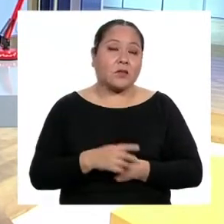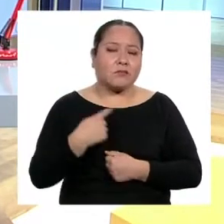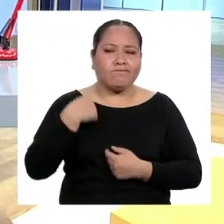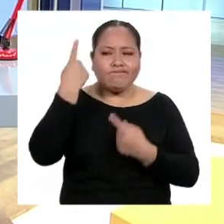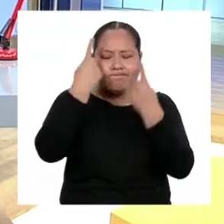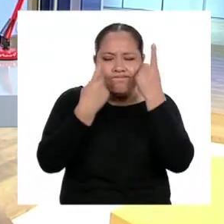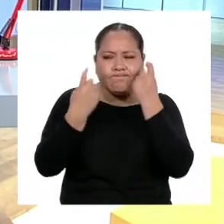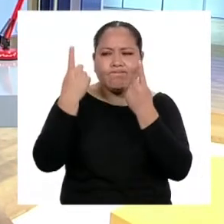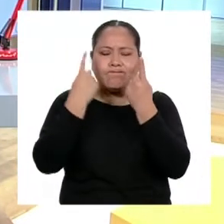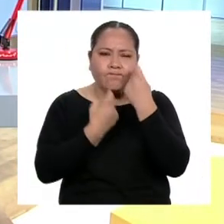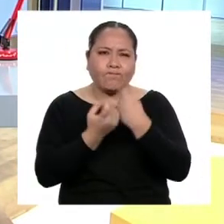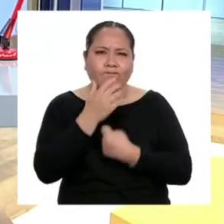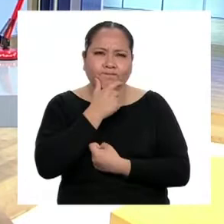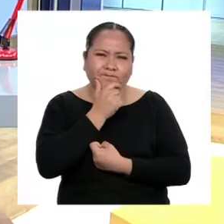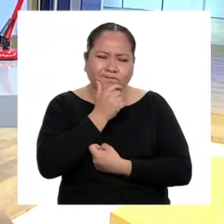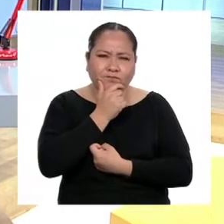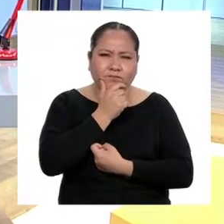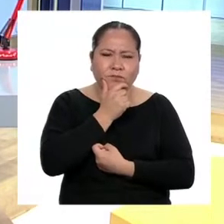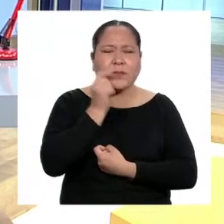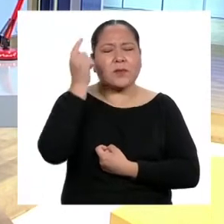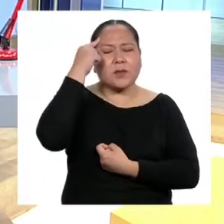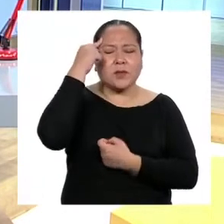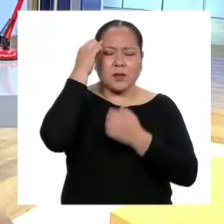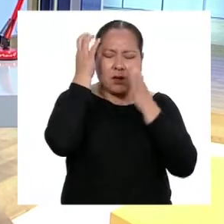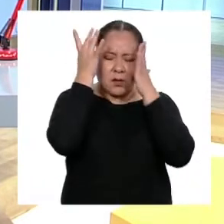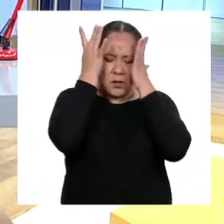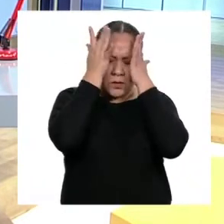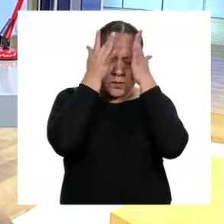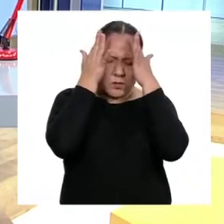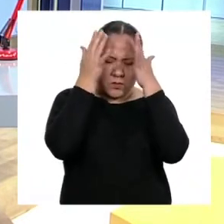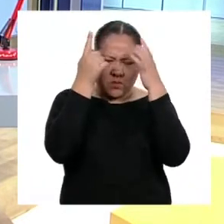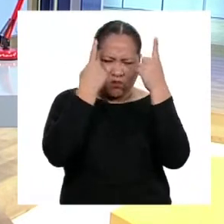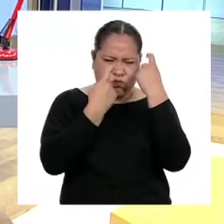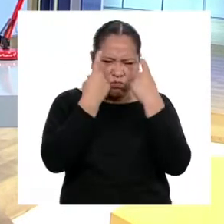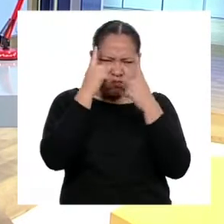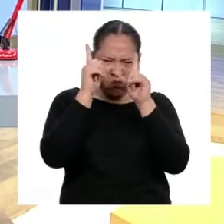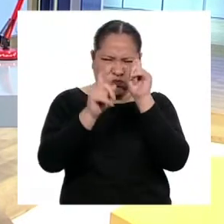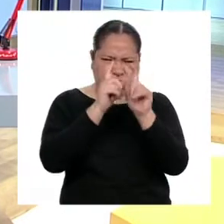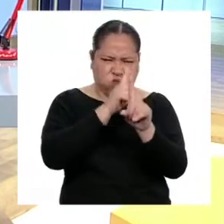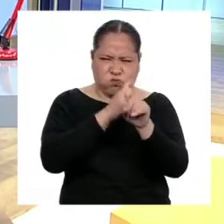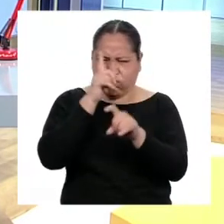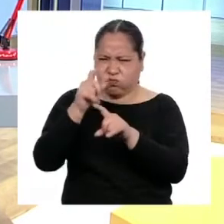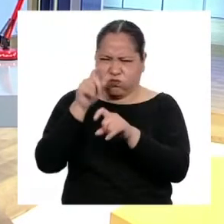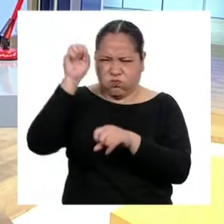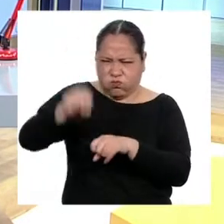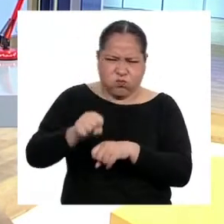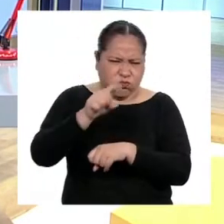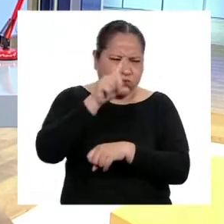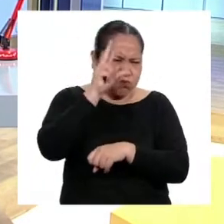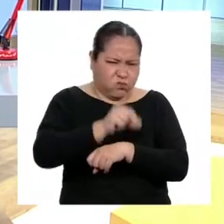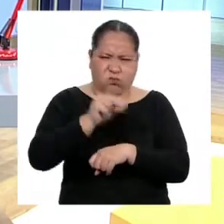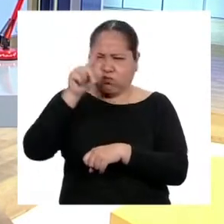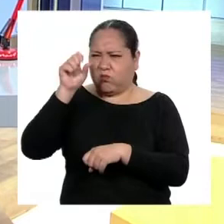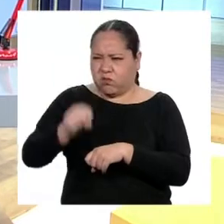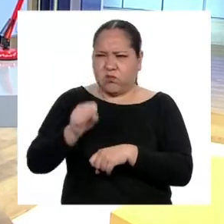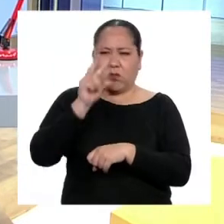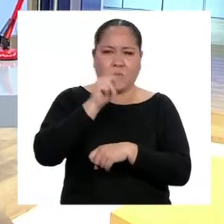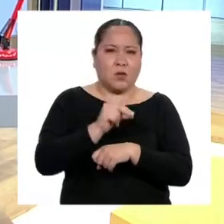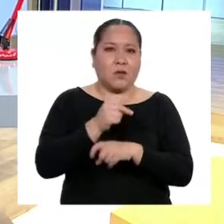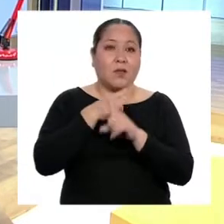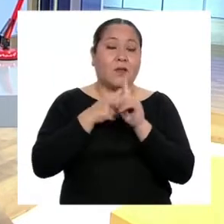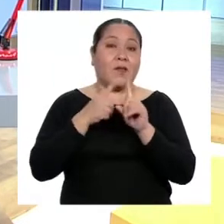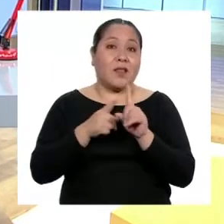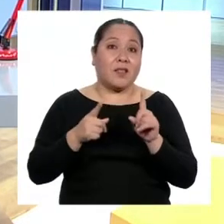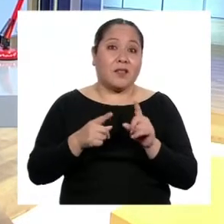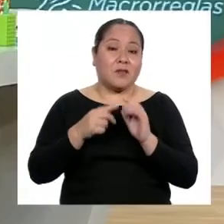cuestiona todo. La cabeza comienza a criticar, a calificar, a aprobar y desaprobar ciertas cosas con